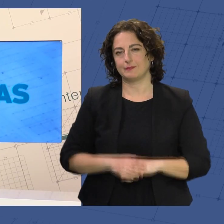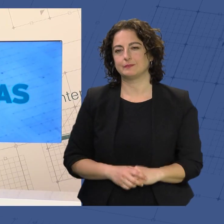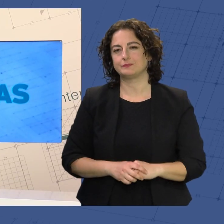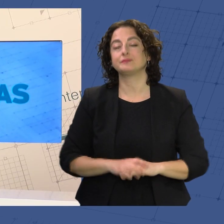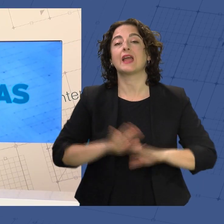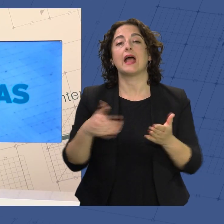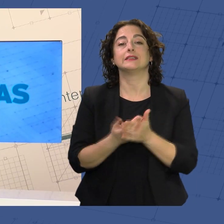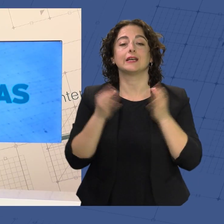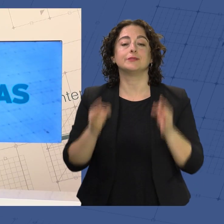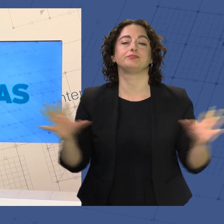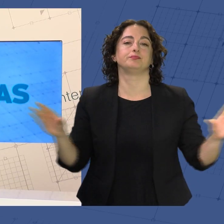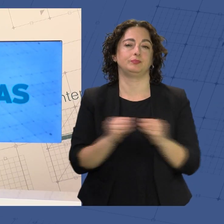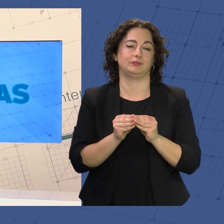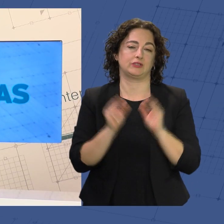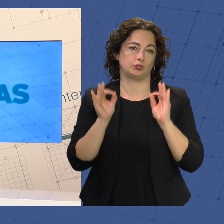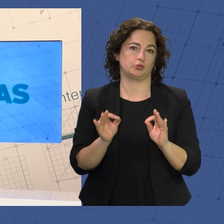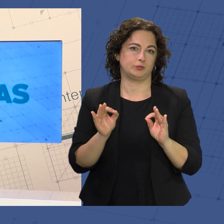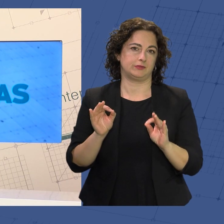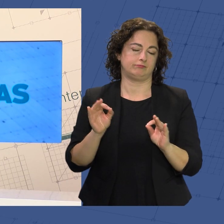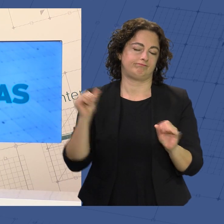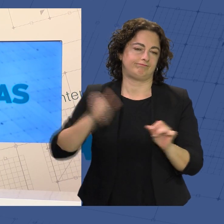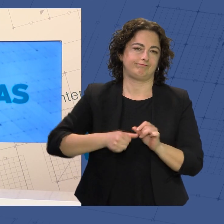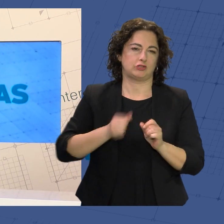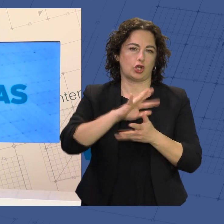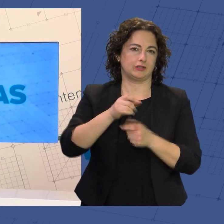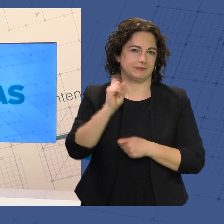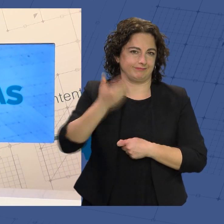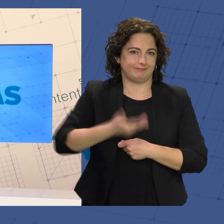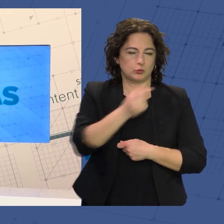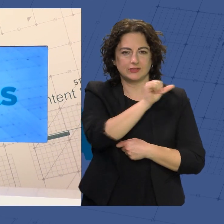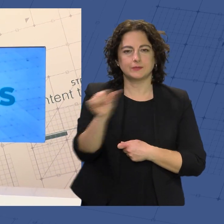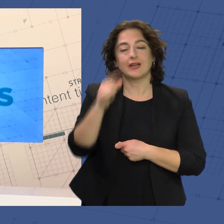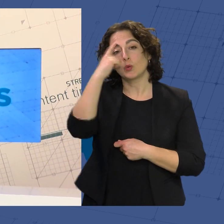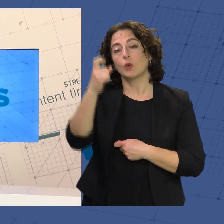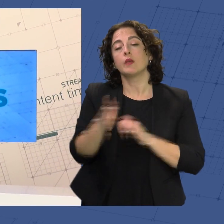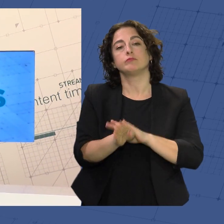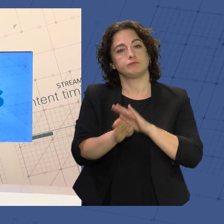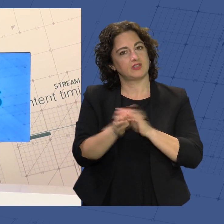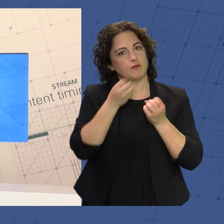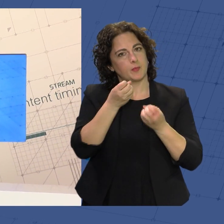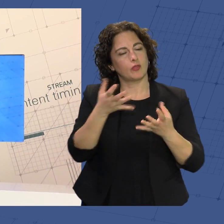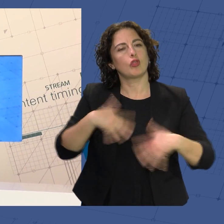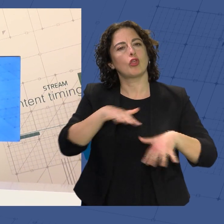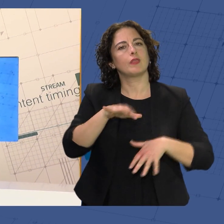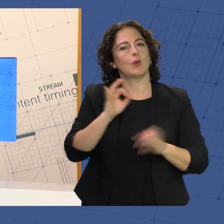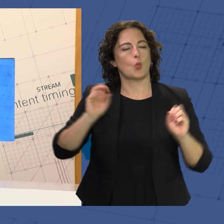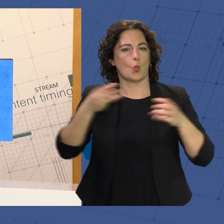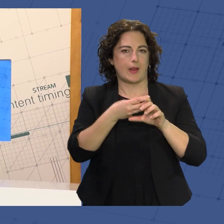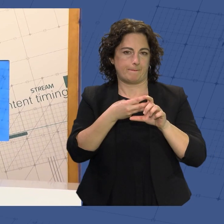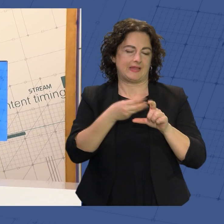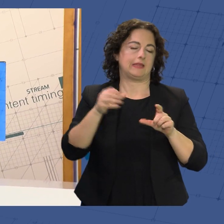Y hasta aquí un resumen de las noticias más destacadas de la semana. Recuerden que pueden seguir informados en nuestra web,